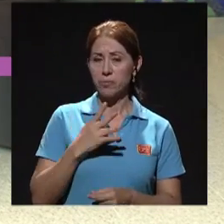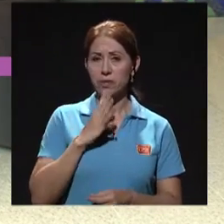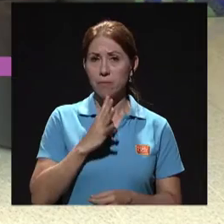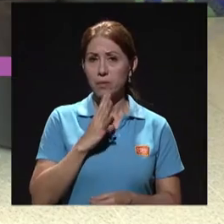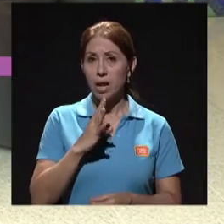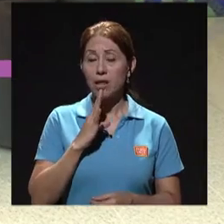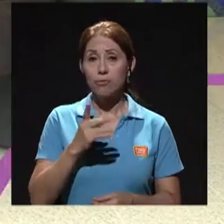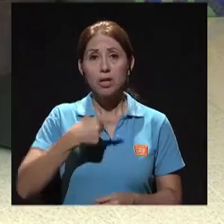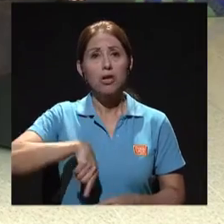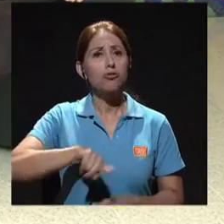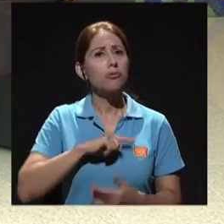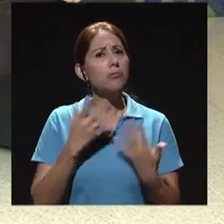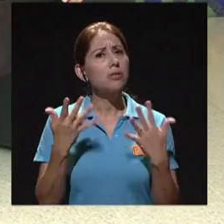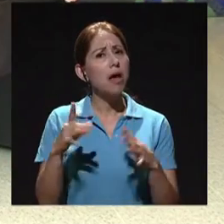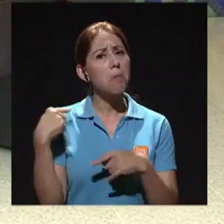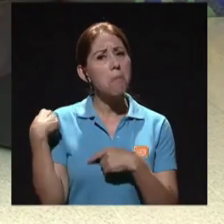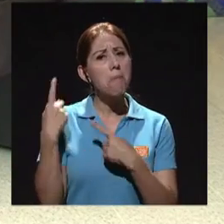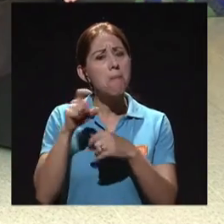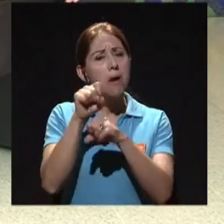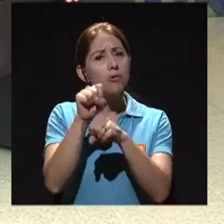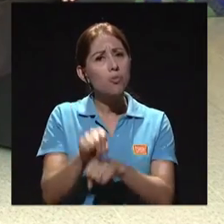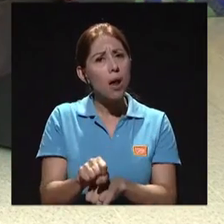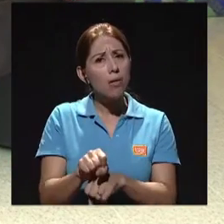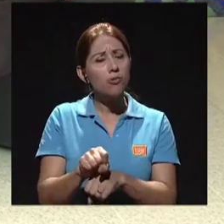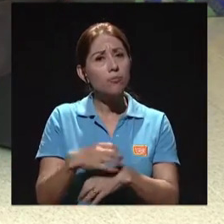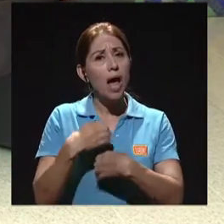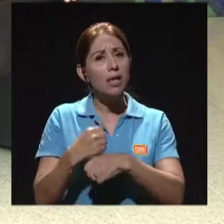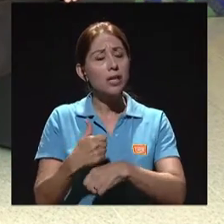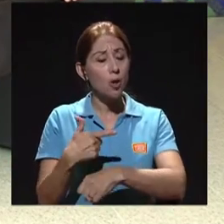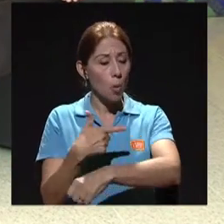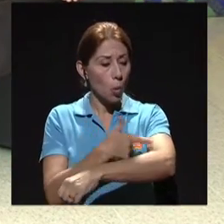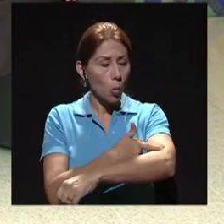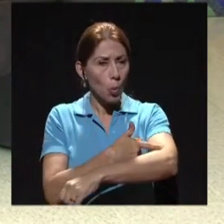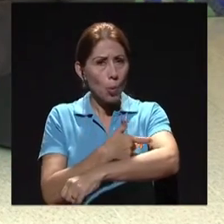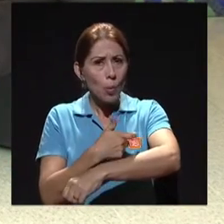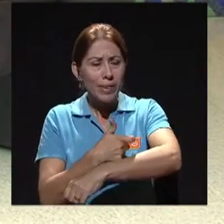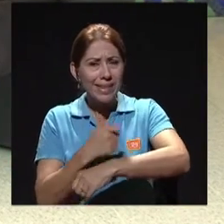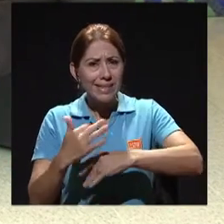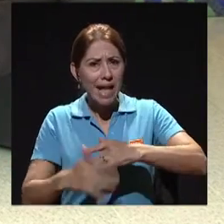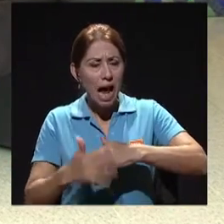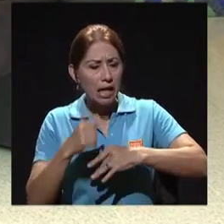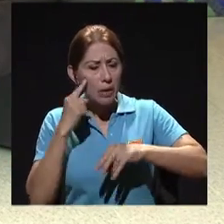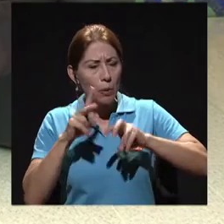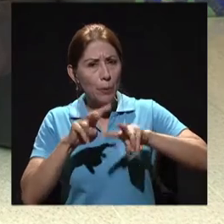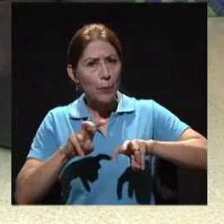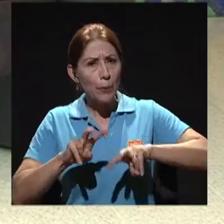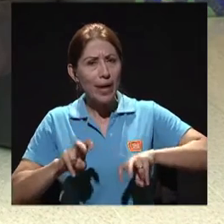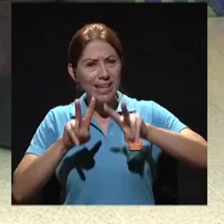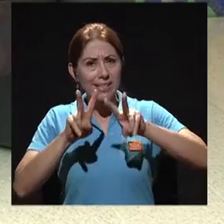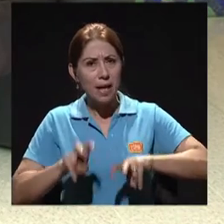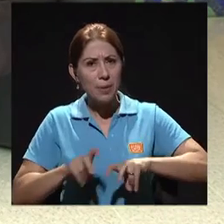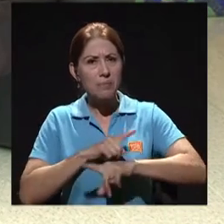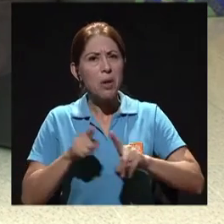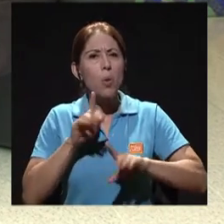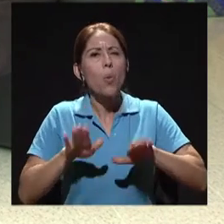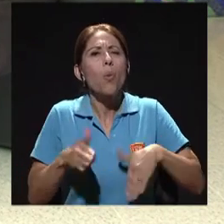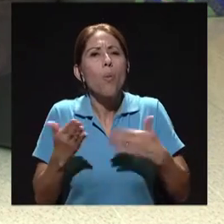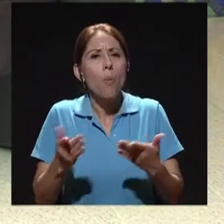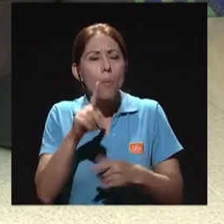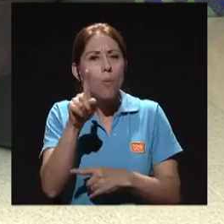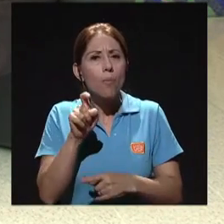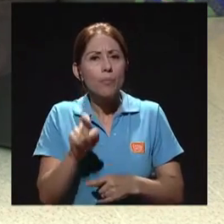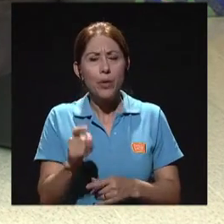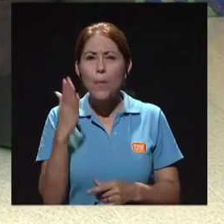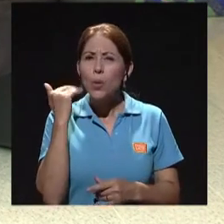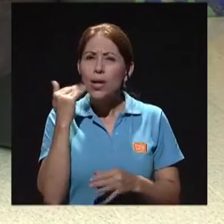definitivamente estamos muy acostumbrados también a hacer los exámenes de sangre, pero ¿cómo hacerlo? Yo creo que sería oportuno partir desde ahí, porque es